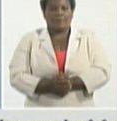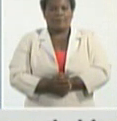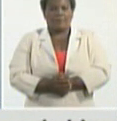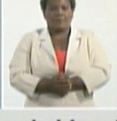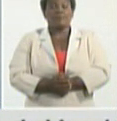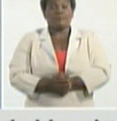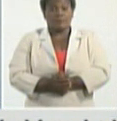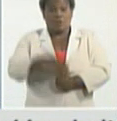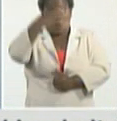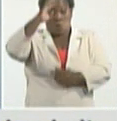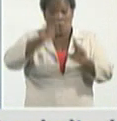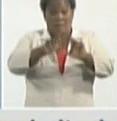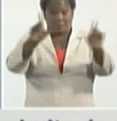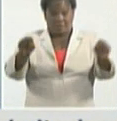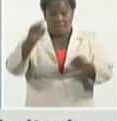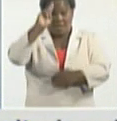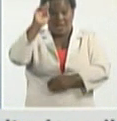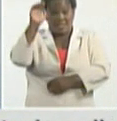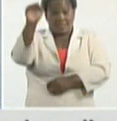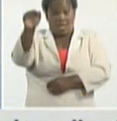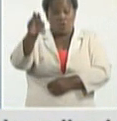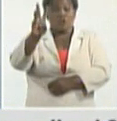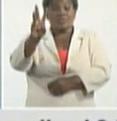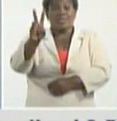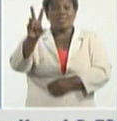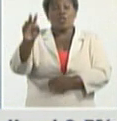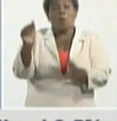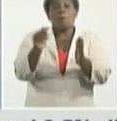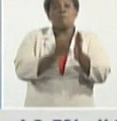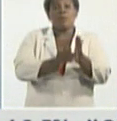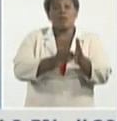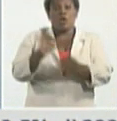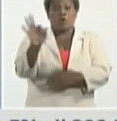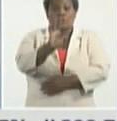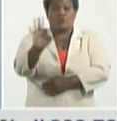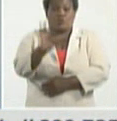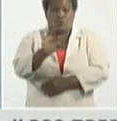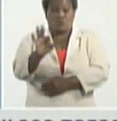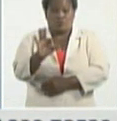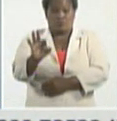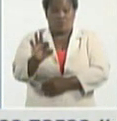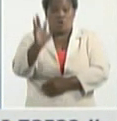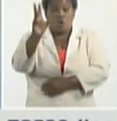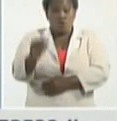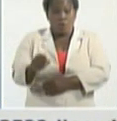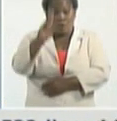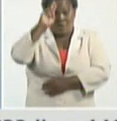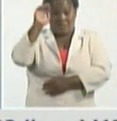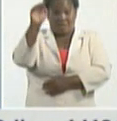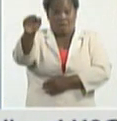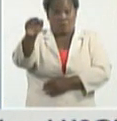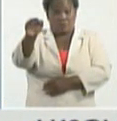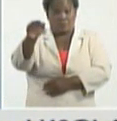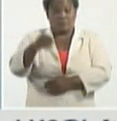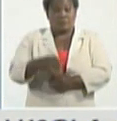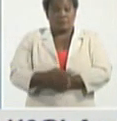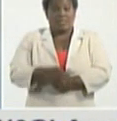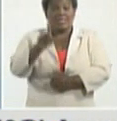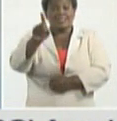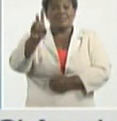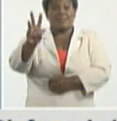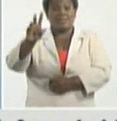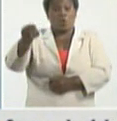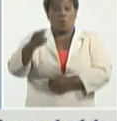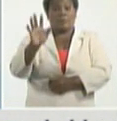mantiene ingresados 32.088, ese es el número de activos, el 13.5